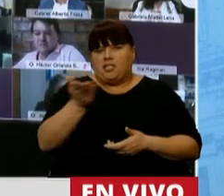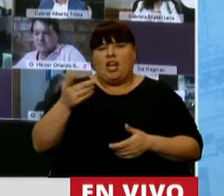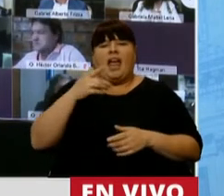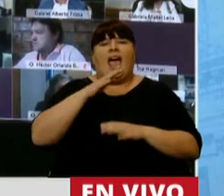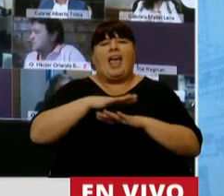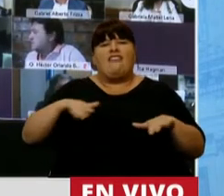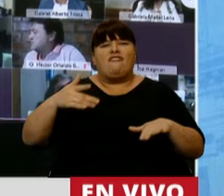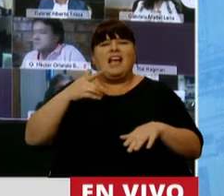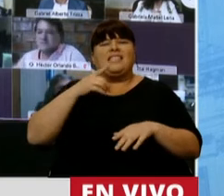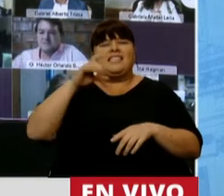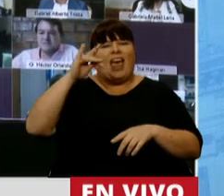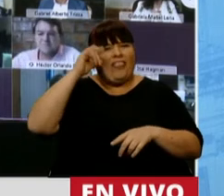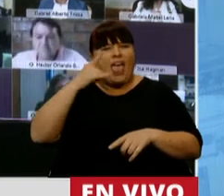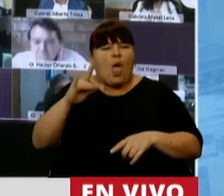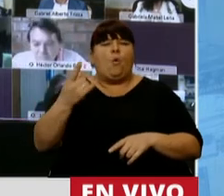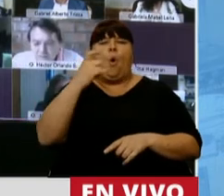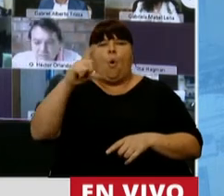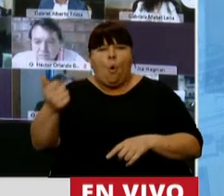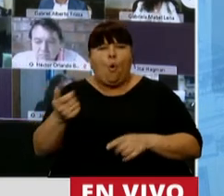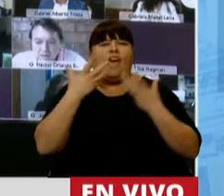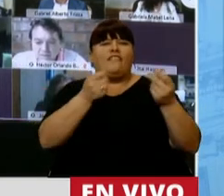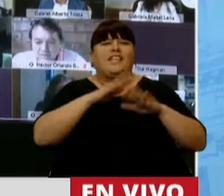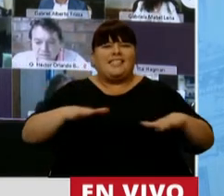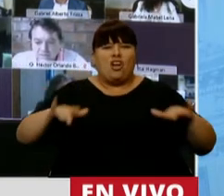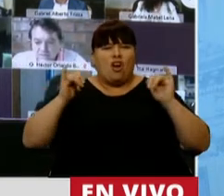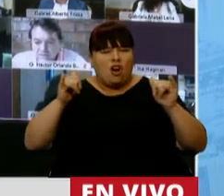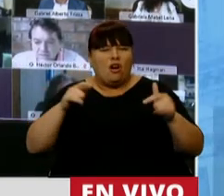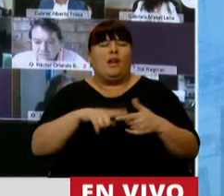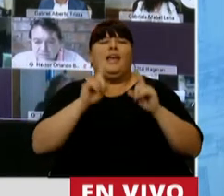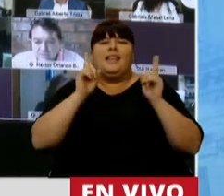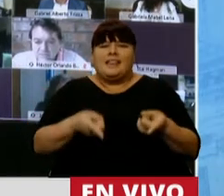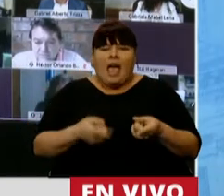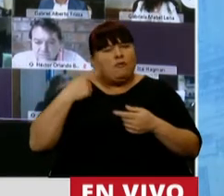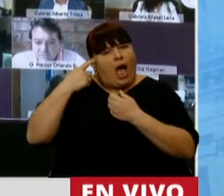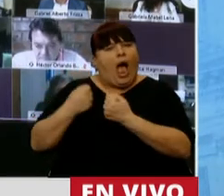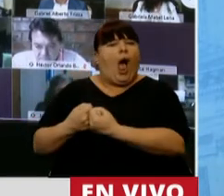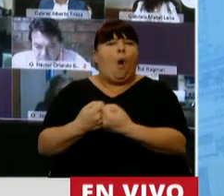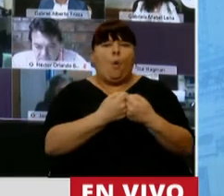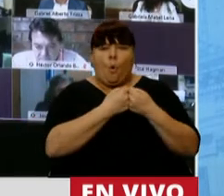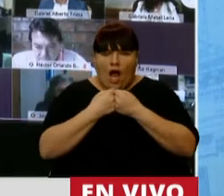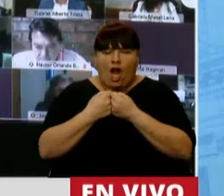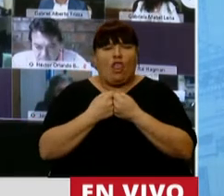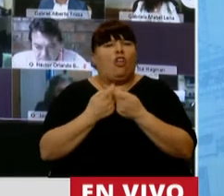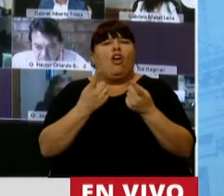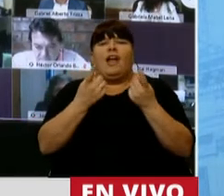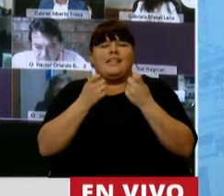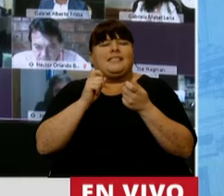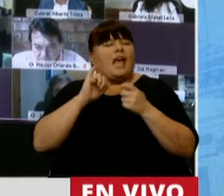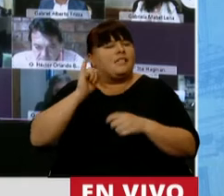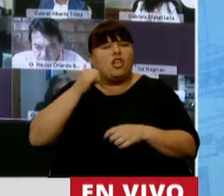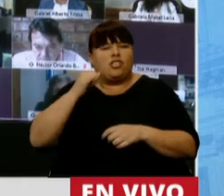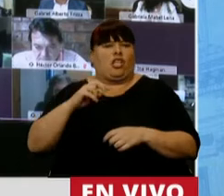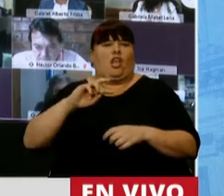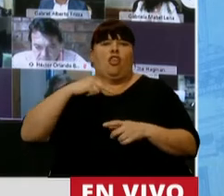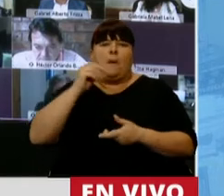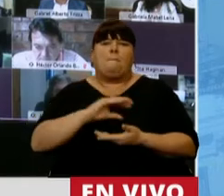la infancia en deuda, a la UCA, a la Defensora de los Niños, Niñas y Adolescentes, y hemos coincidido en la necesidad de reforzar